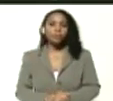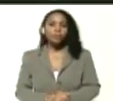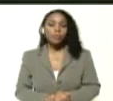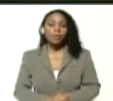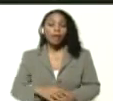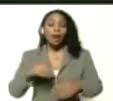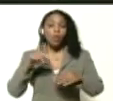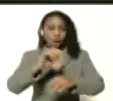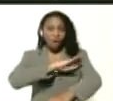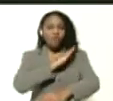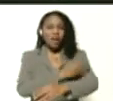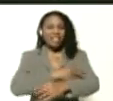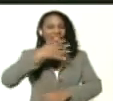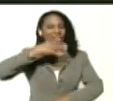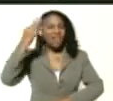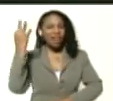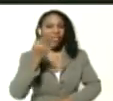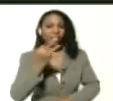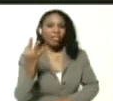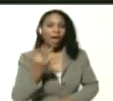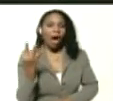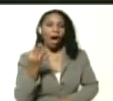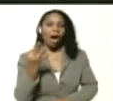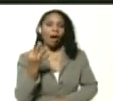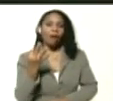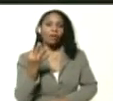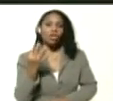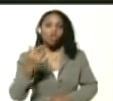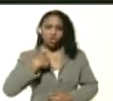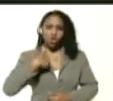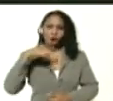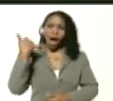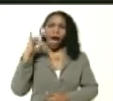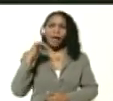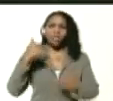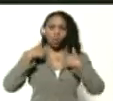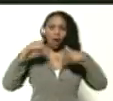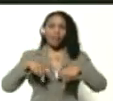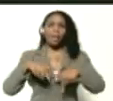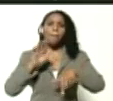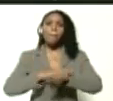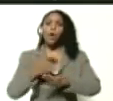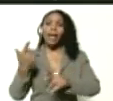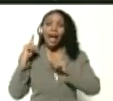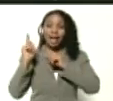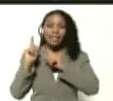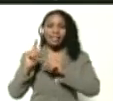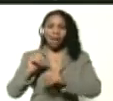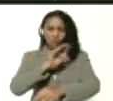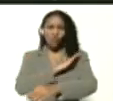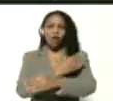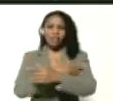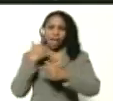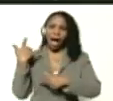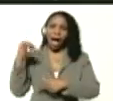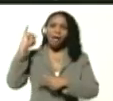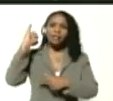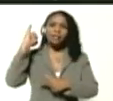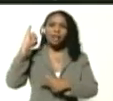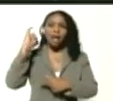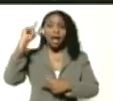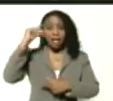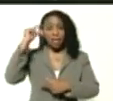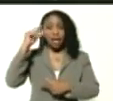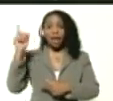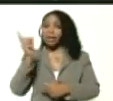de verdad, verdadita, yo existo y estoy aquí porque está esa fuerza y el día